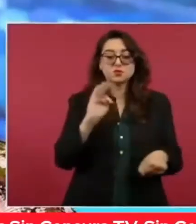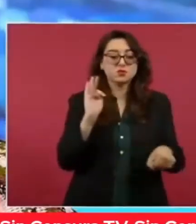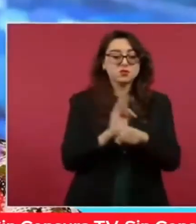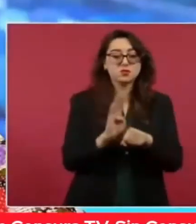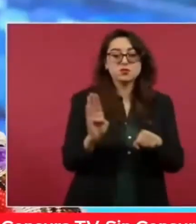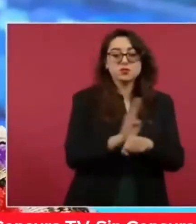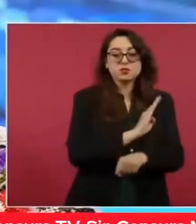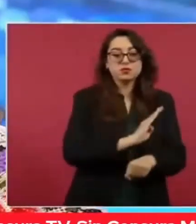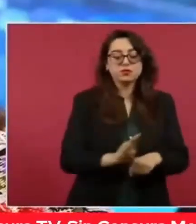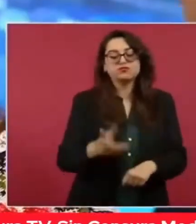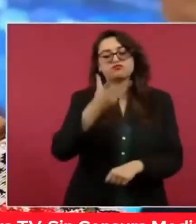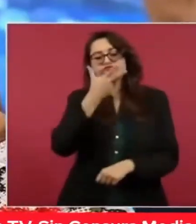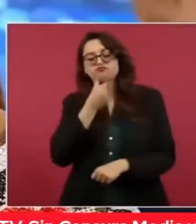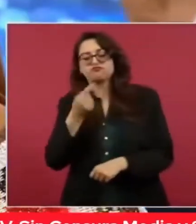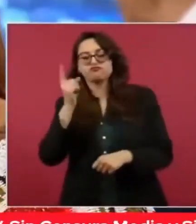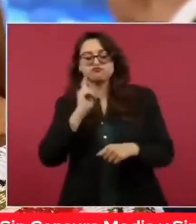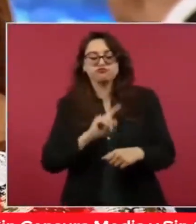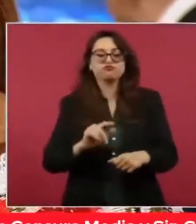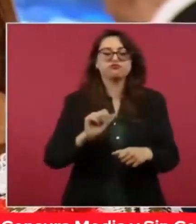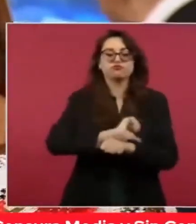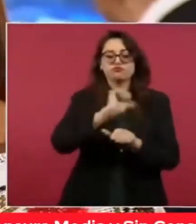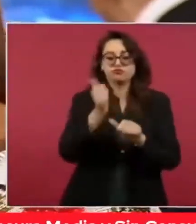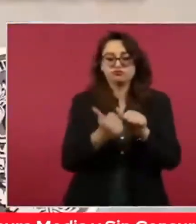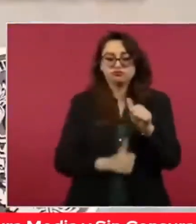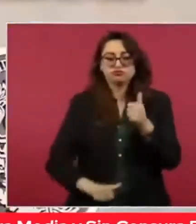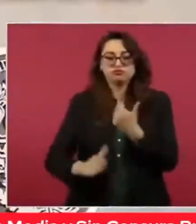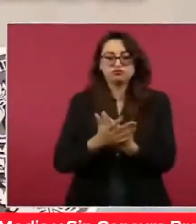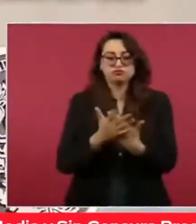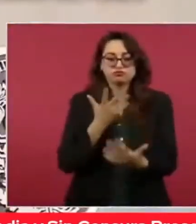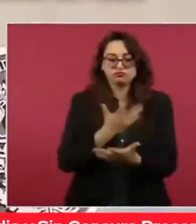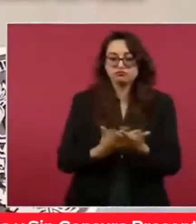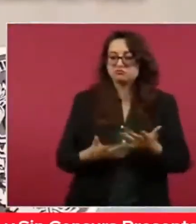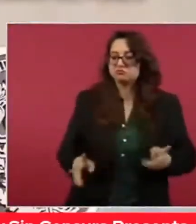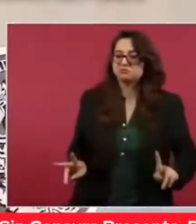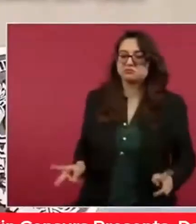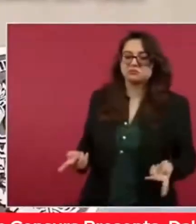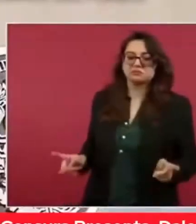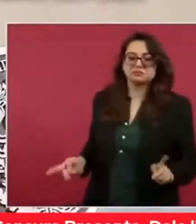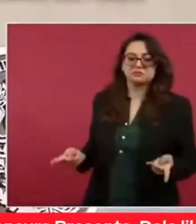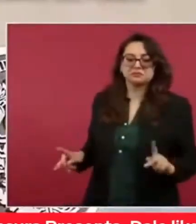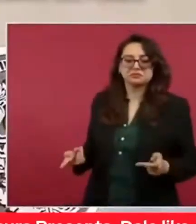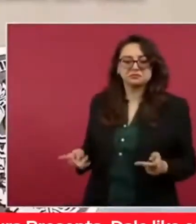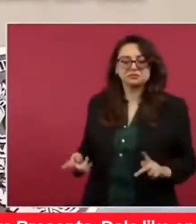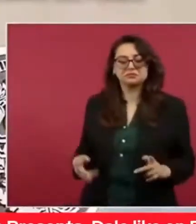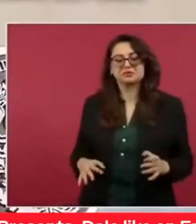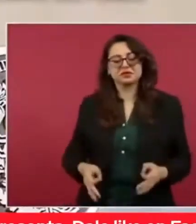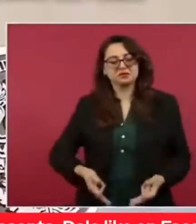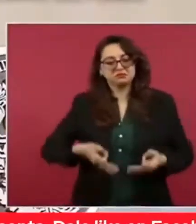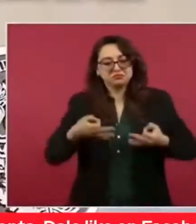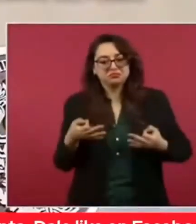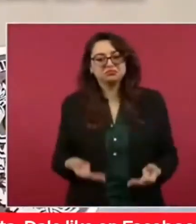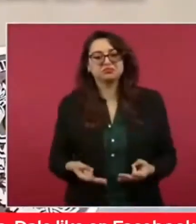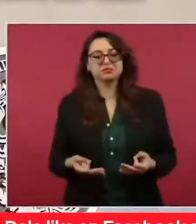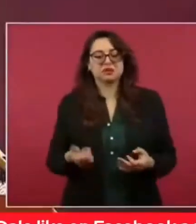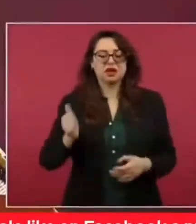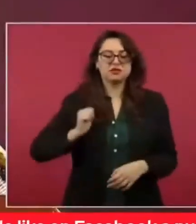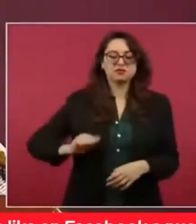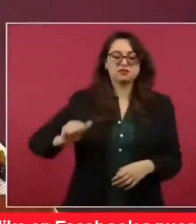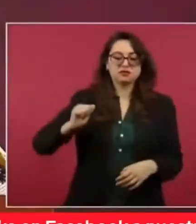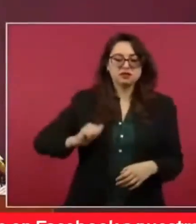artesanas y artesanos de la zona maya podrán exponer y vender sus piezas únicas elaboradas a mano con técnicas